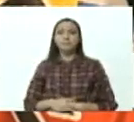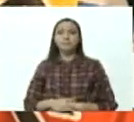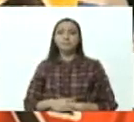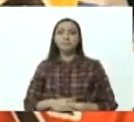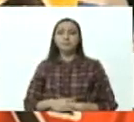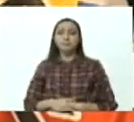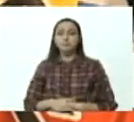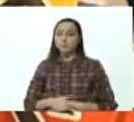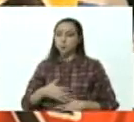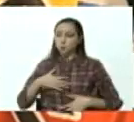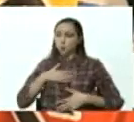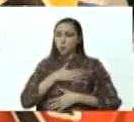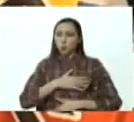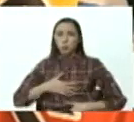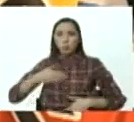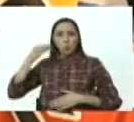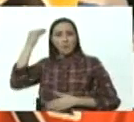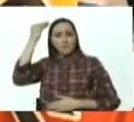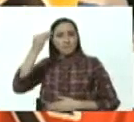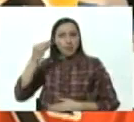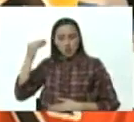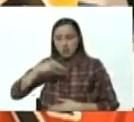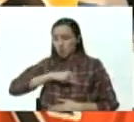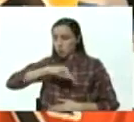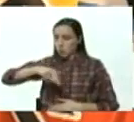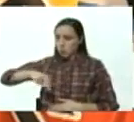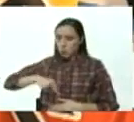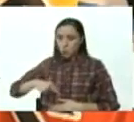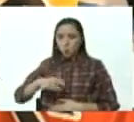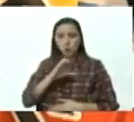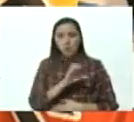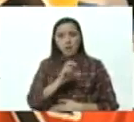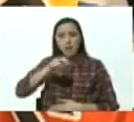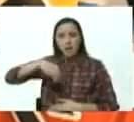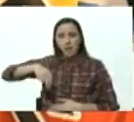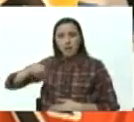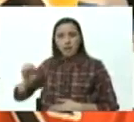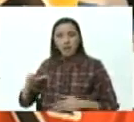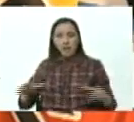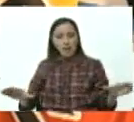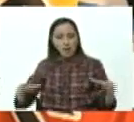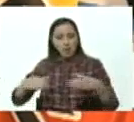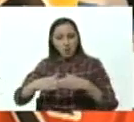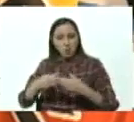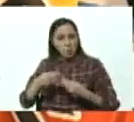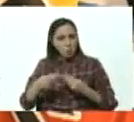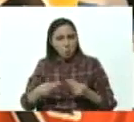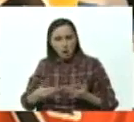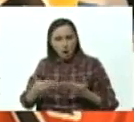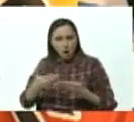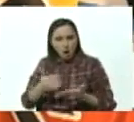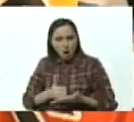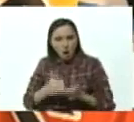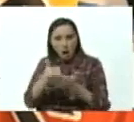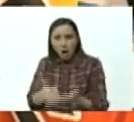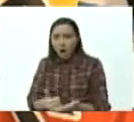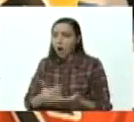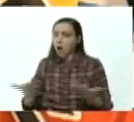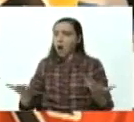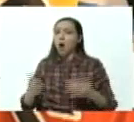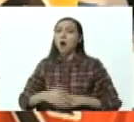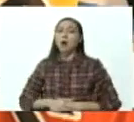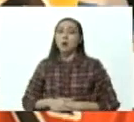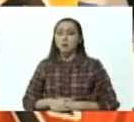satisface pensar que nosotros como consejo nacional electoral hemos contribuido a eso hay un ambiente